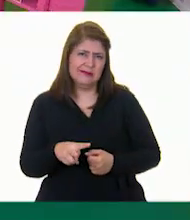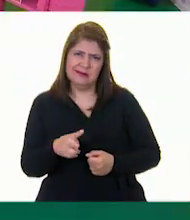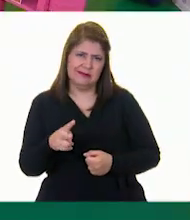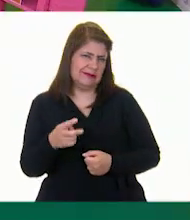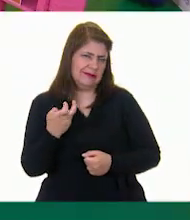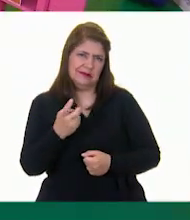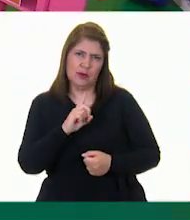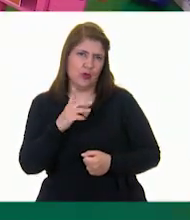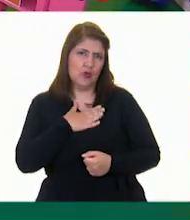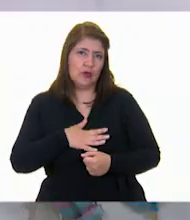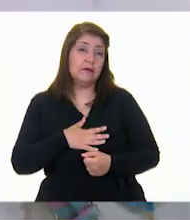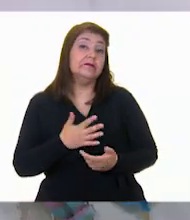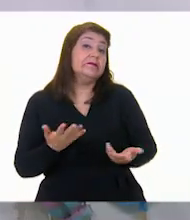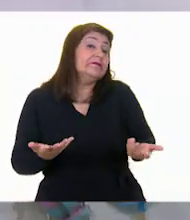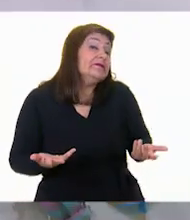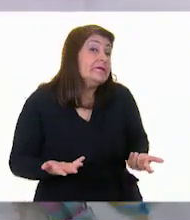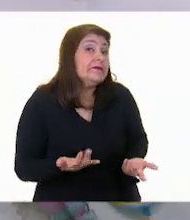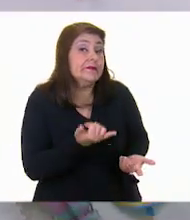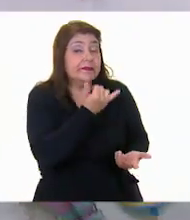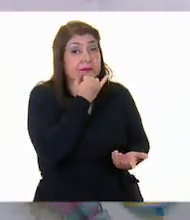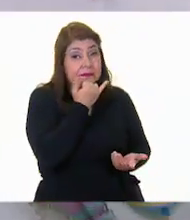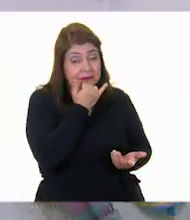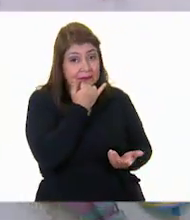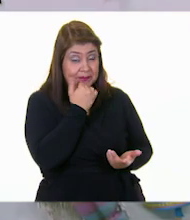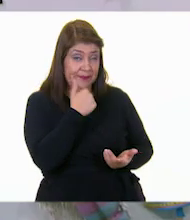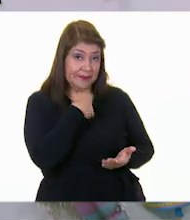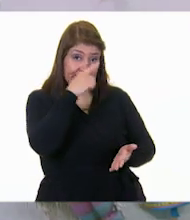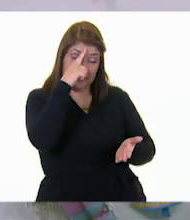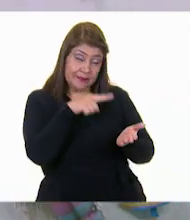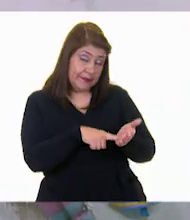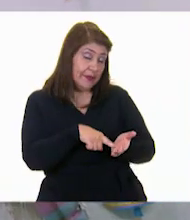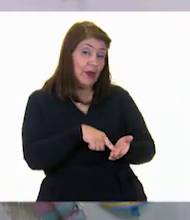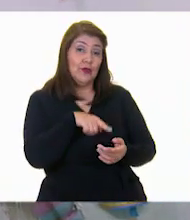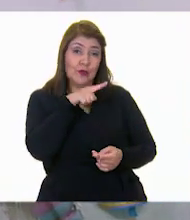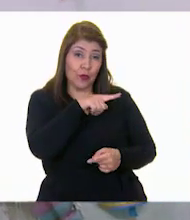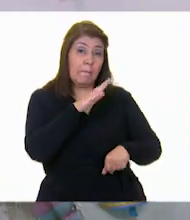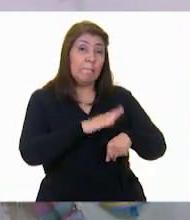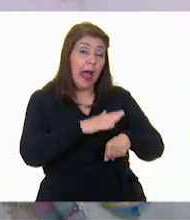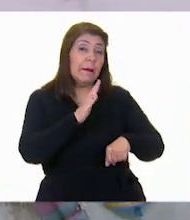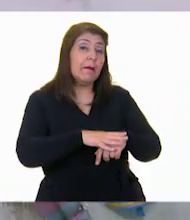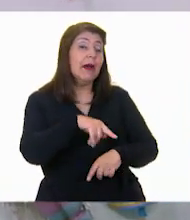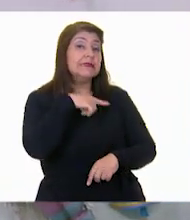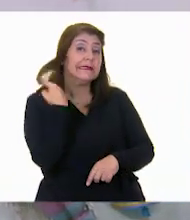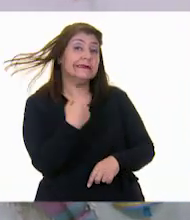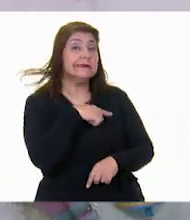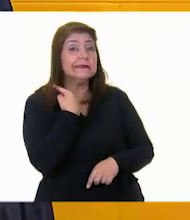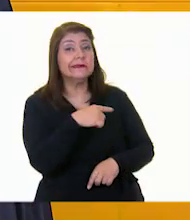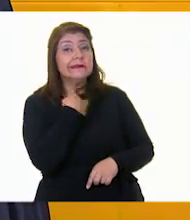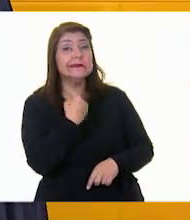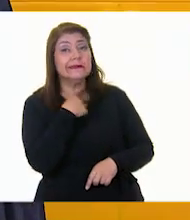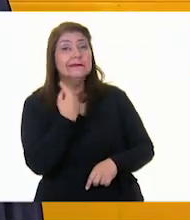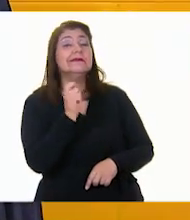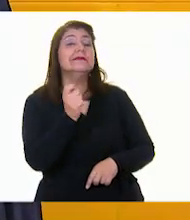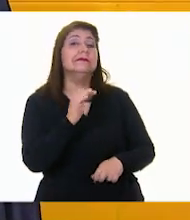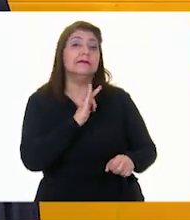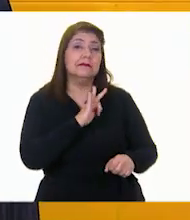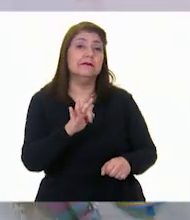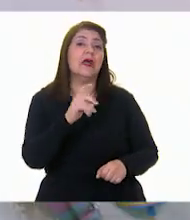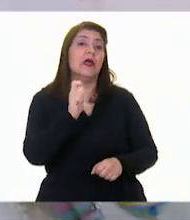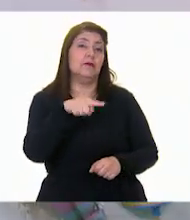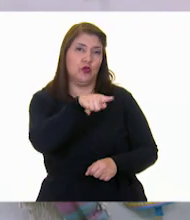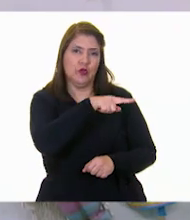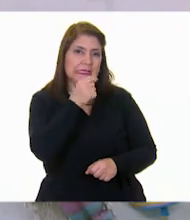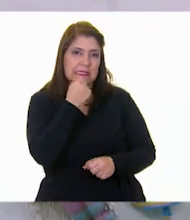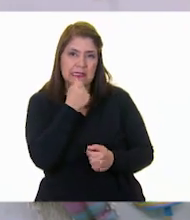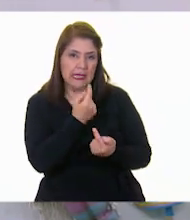Listli, pues ni modo. Yo creo que cada día pierdes más porque ya vimos que las niñas y los niños están más